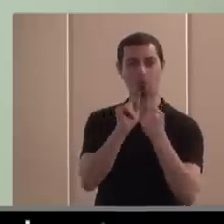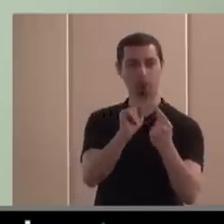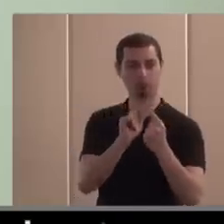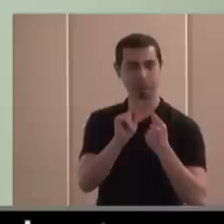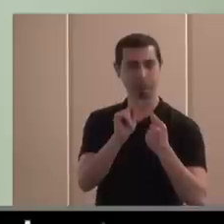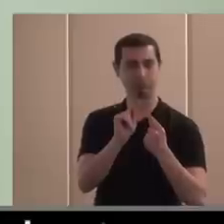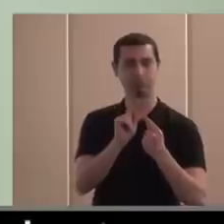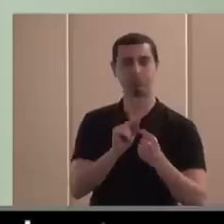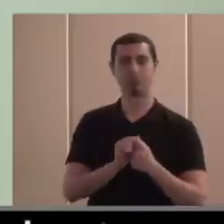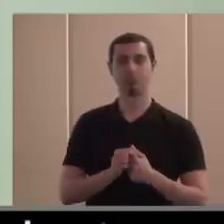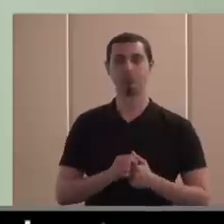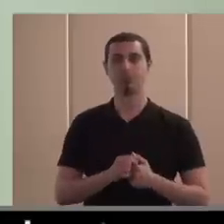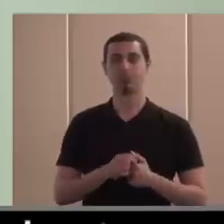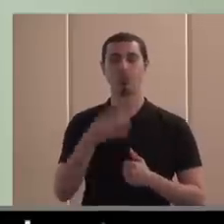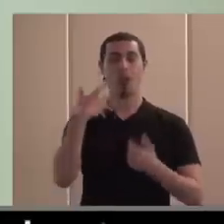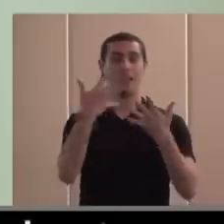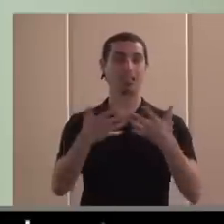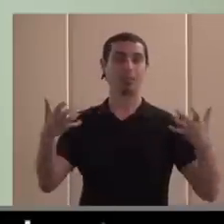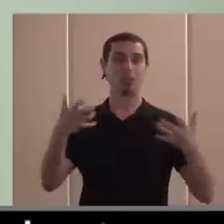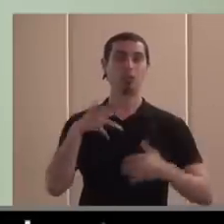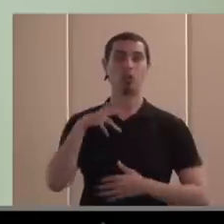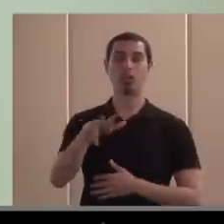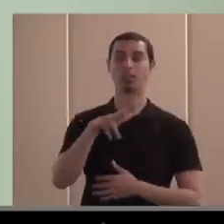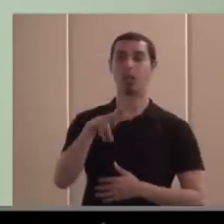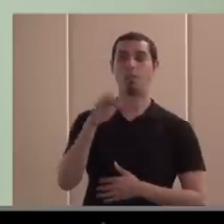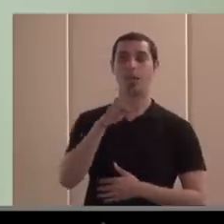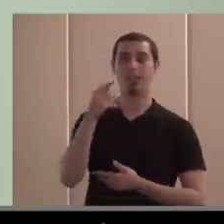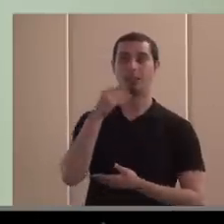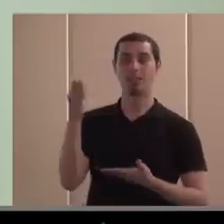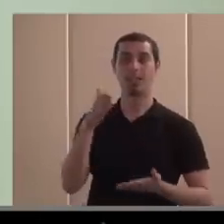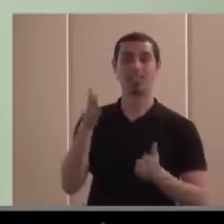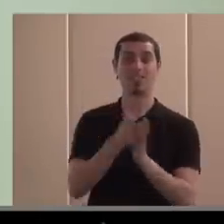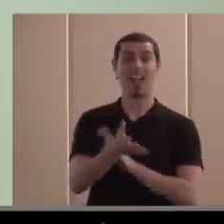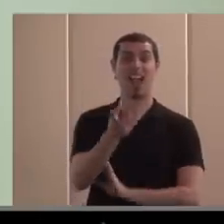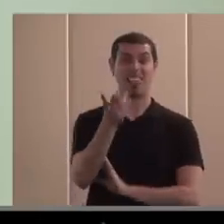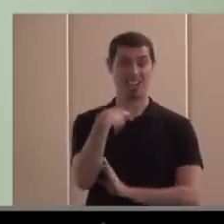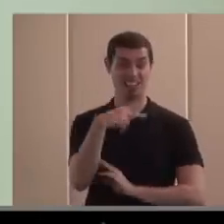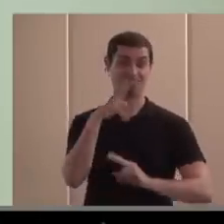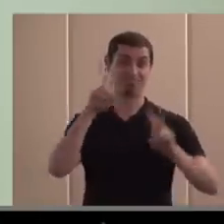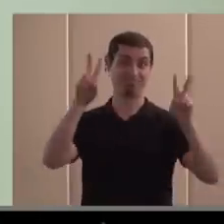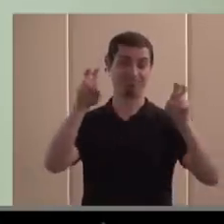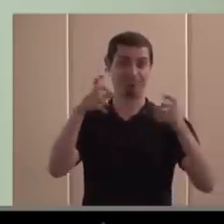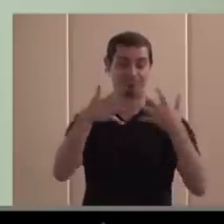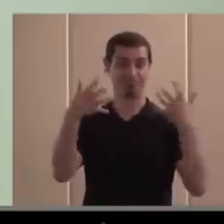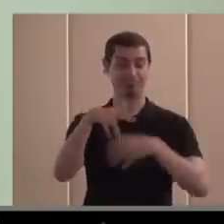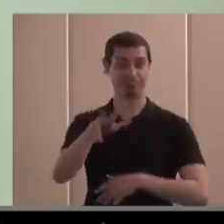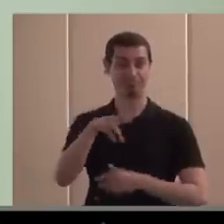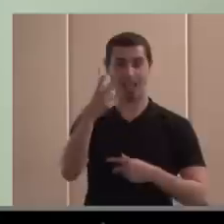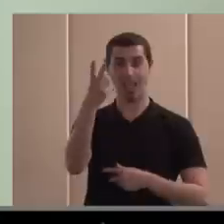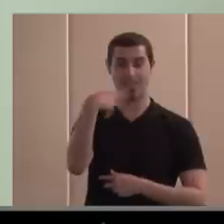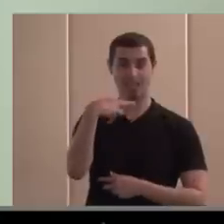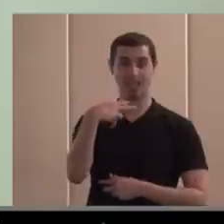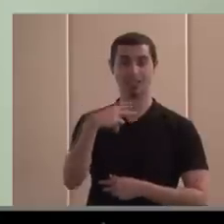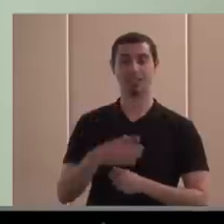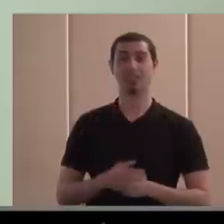no voy a decir esa expresión castellana y más invitado por esta casa de a ciegas, pero sí que es bueno intentar al